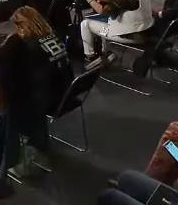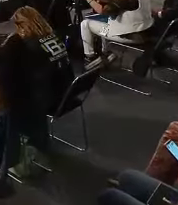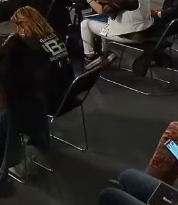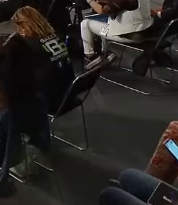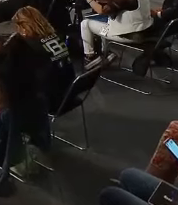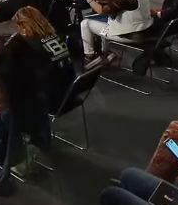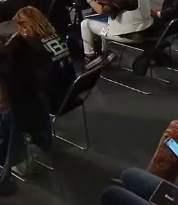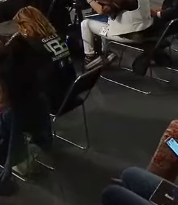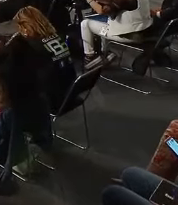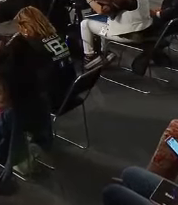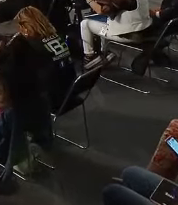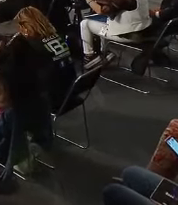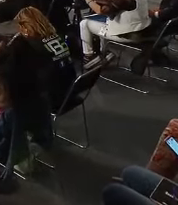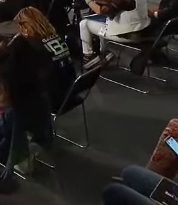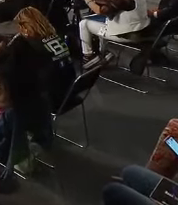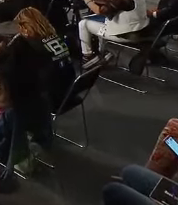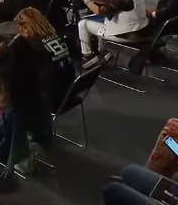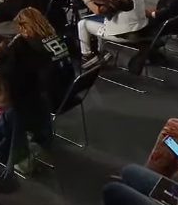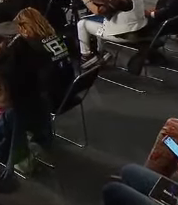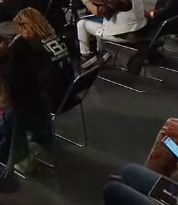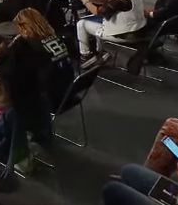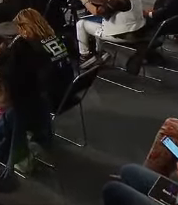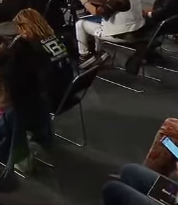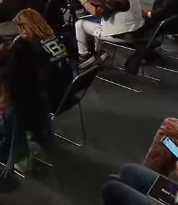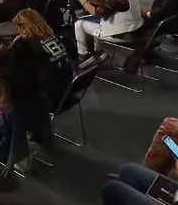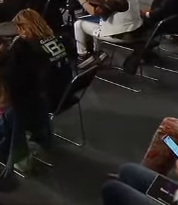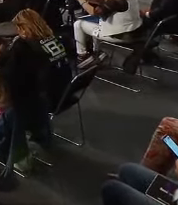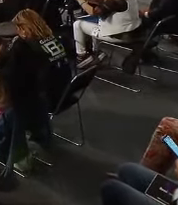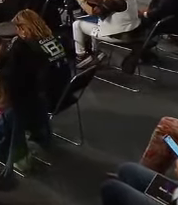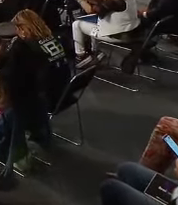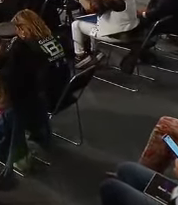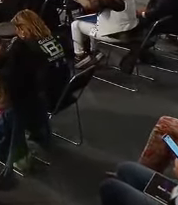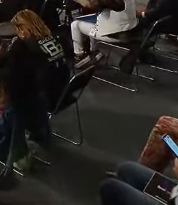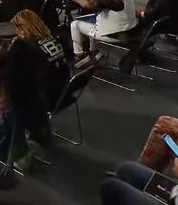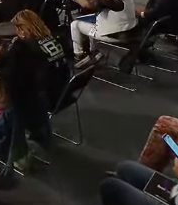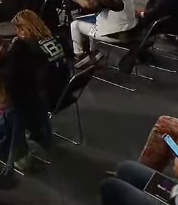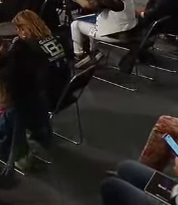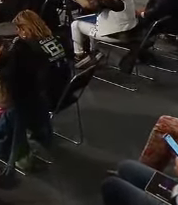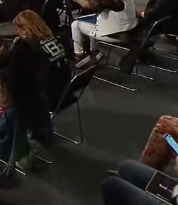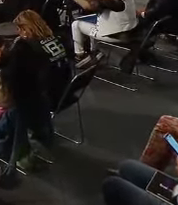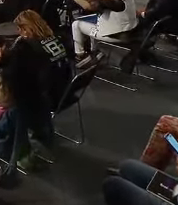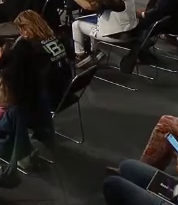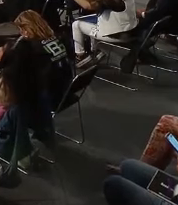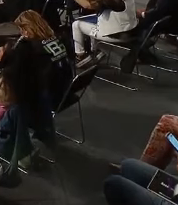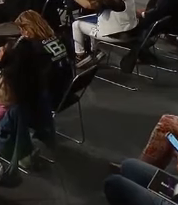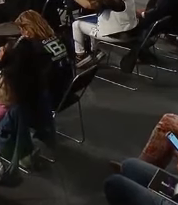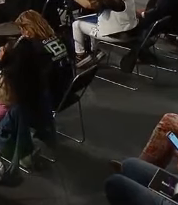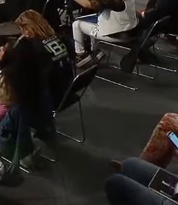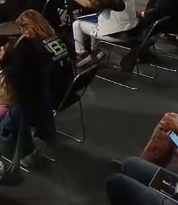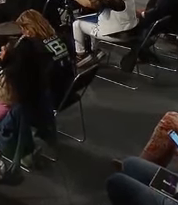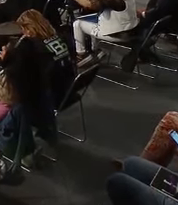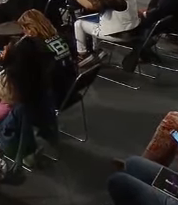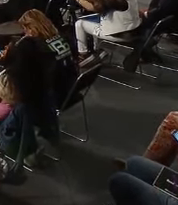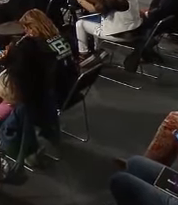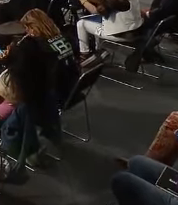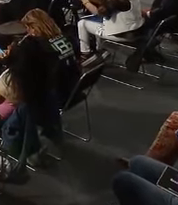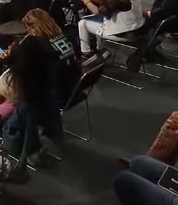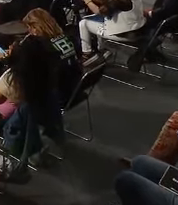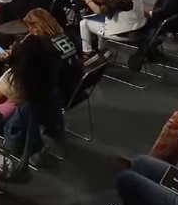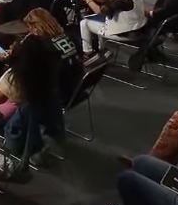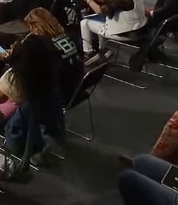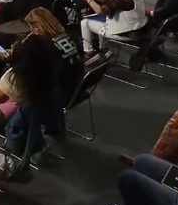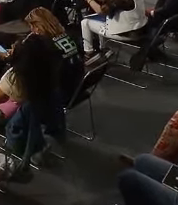nada más que en este caso los medios de